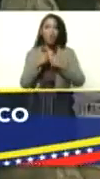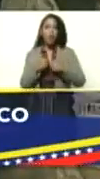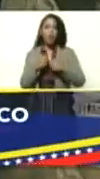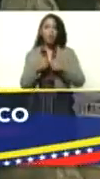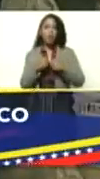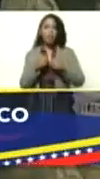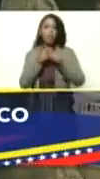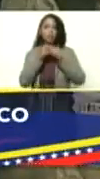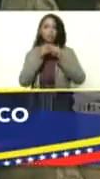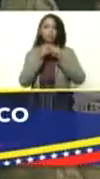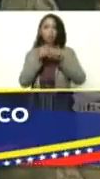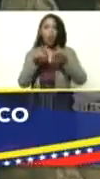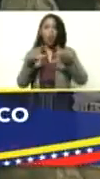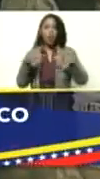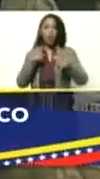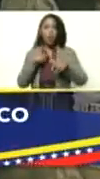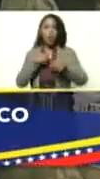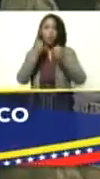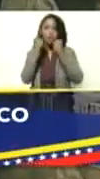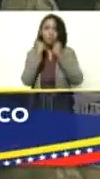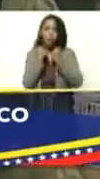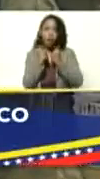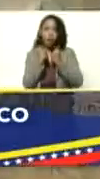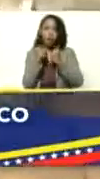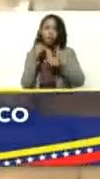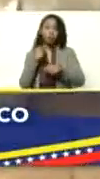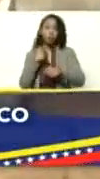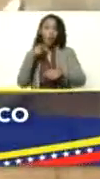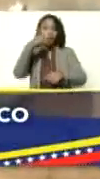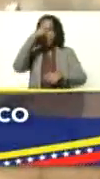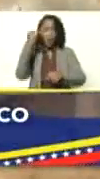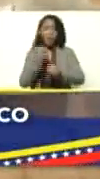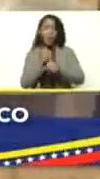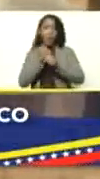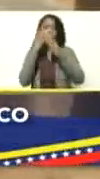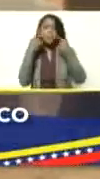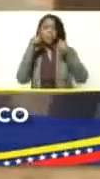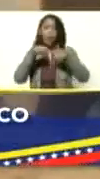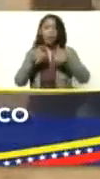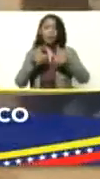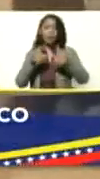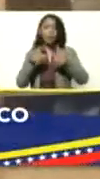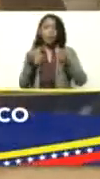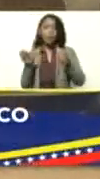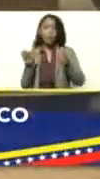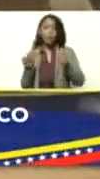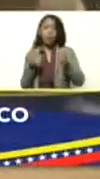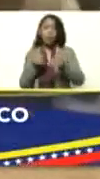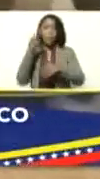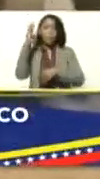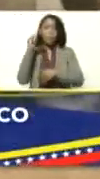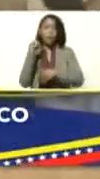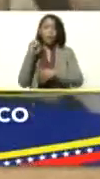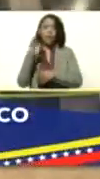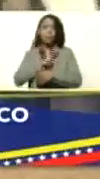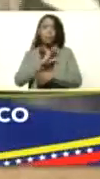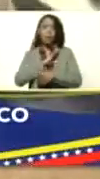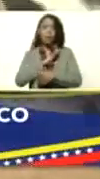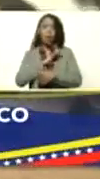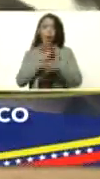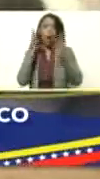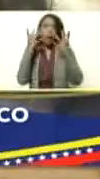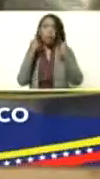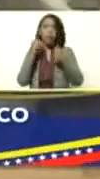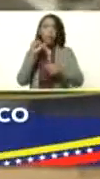extensiva, y en este momento estoy intensiva. Yo trabajo, en mi experiencia aquí en mi aprisco, aquí en Pestares, tengo la raza